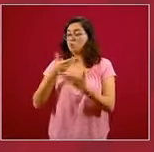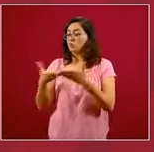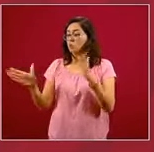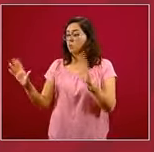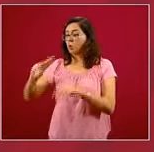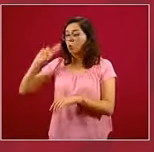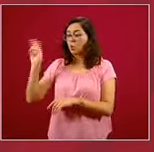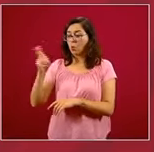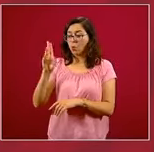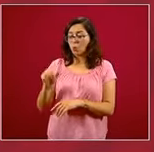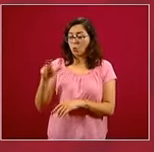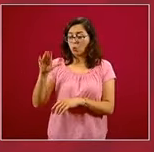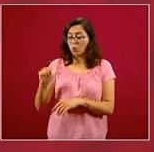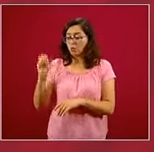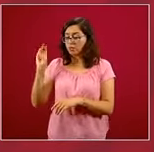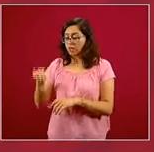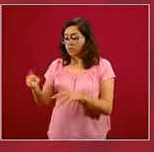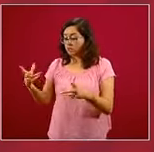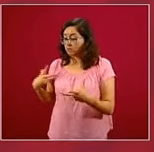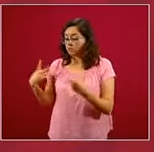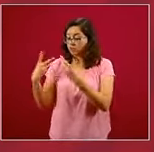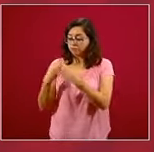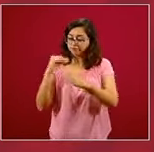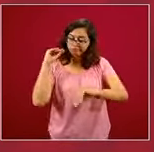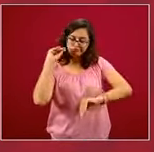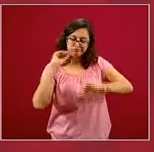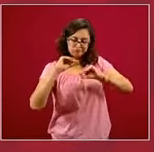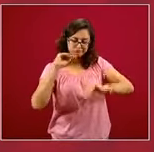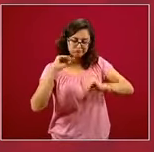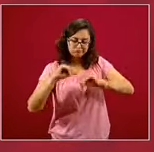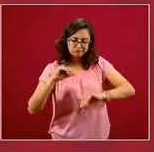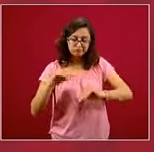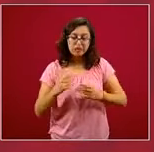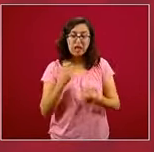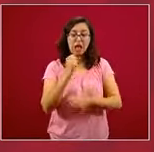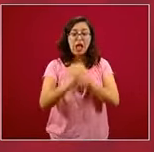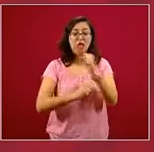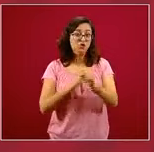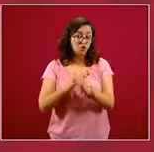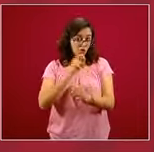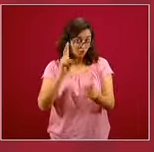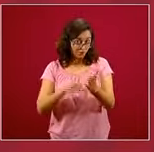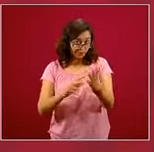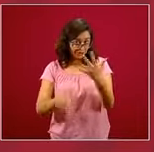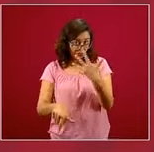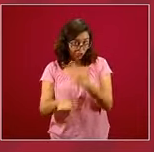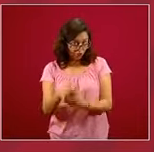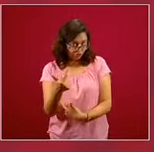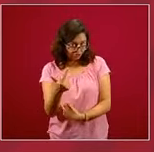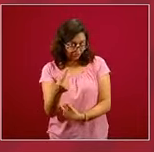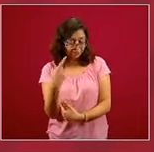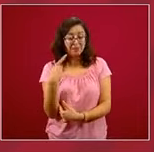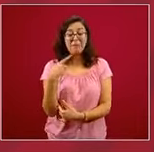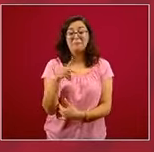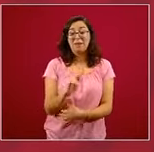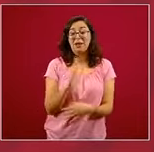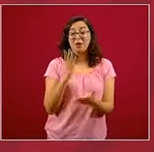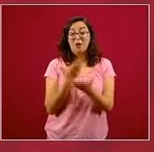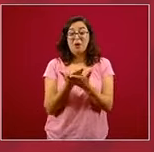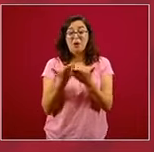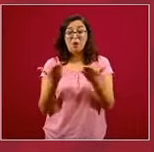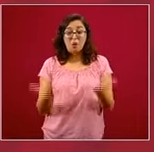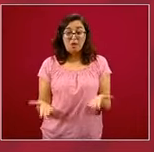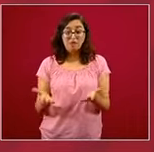políticas públicas sobre alimentación y salud en 2012. Pero efectivamente un reto muy importante es